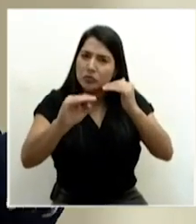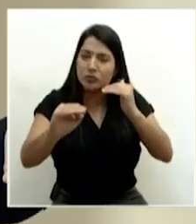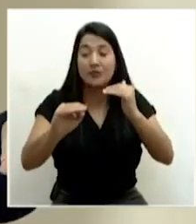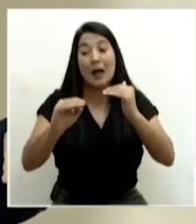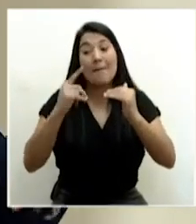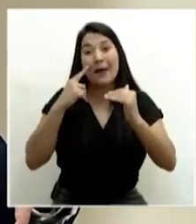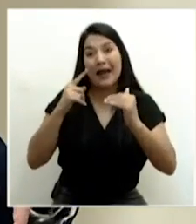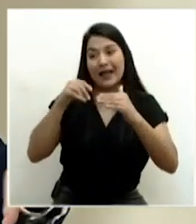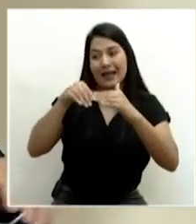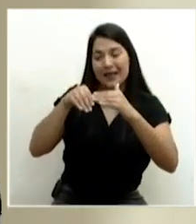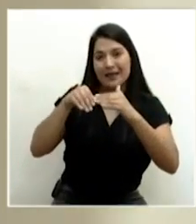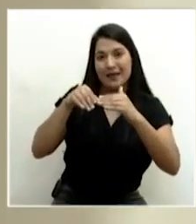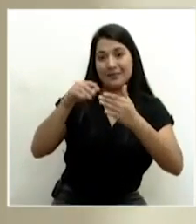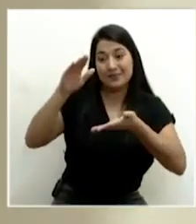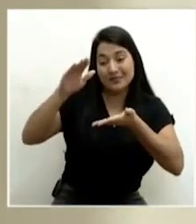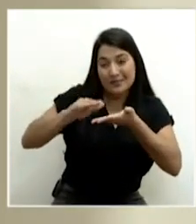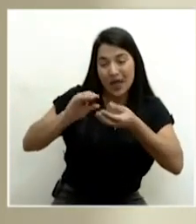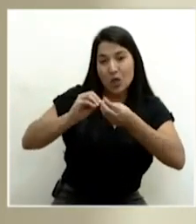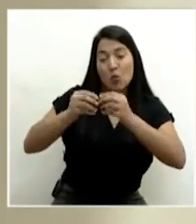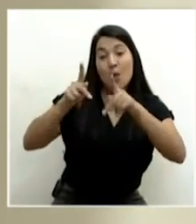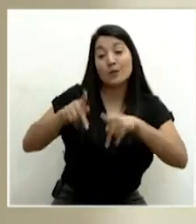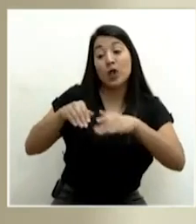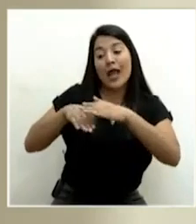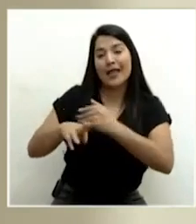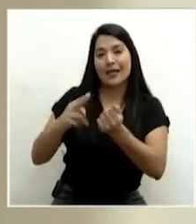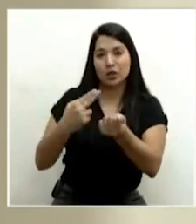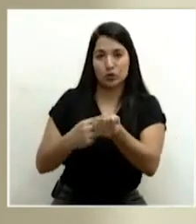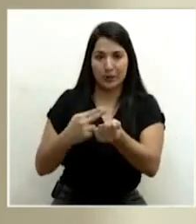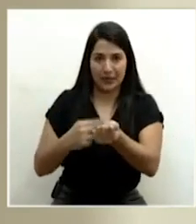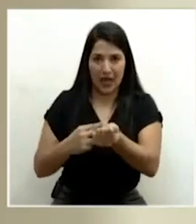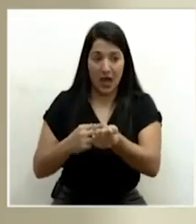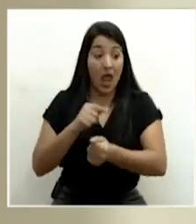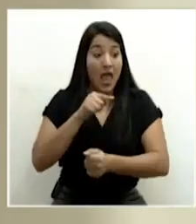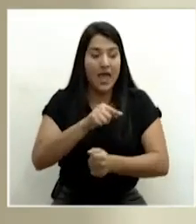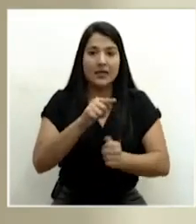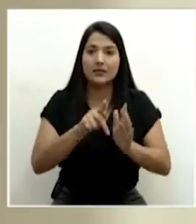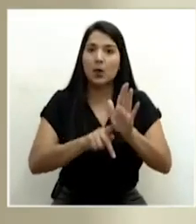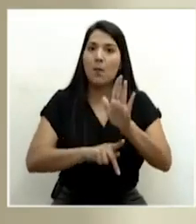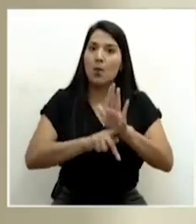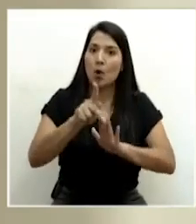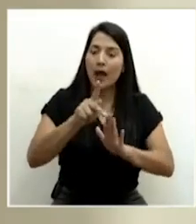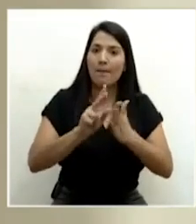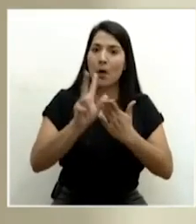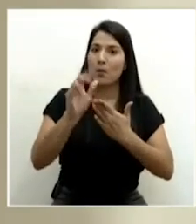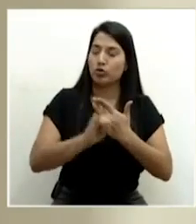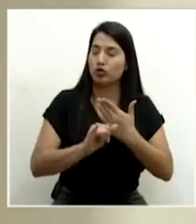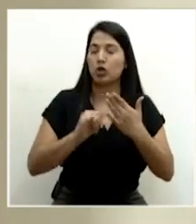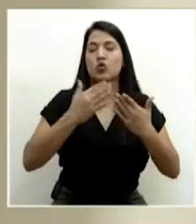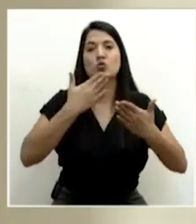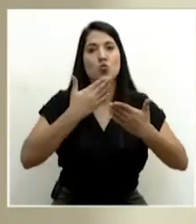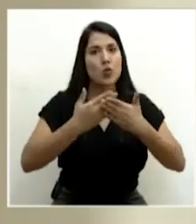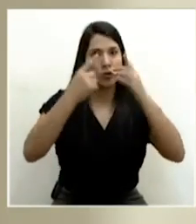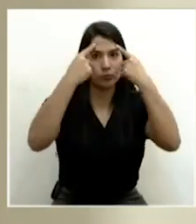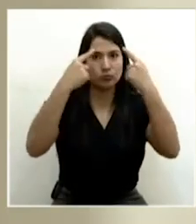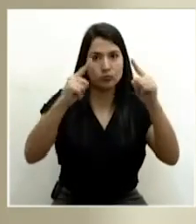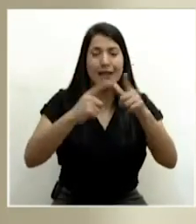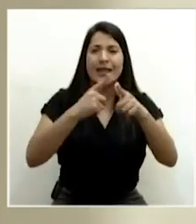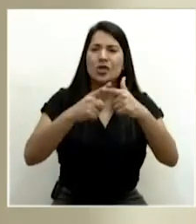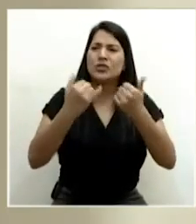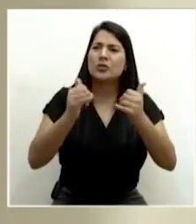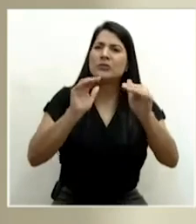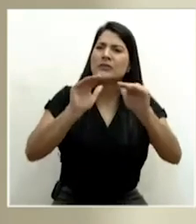nuestros hospitales. Entonces, es un programa muy exitoso y hacemos un llamado a las